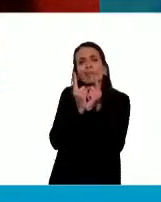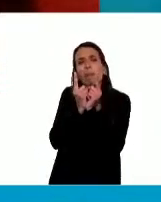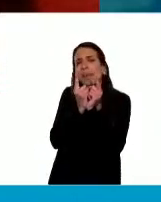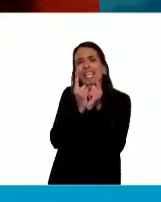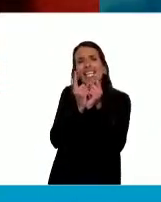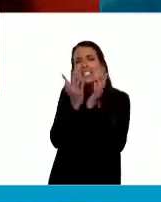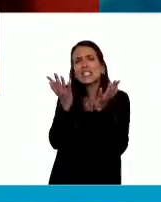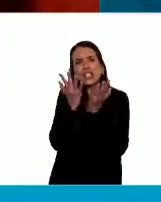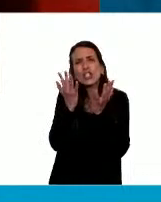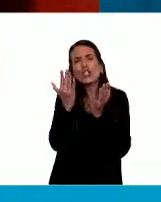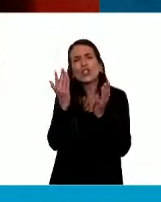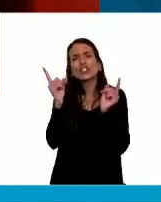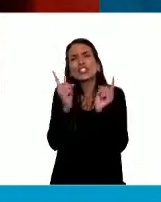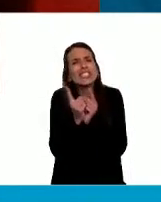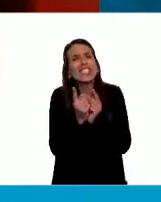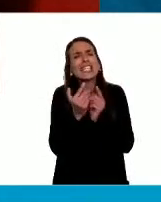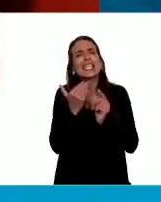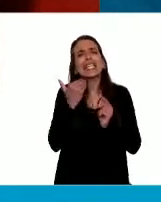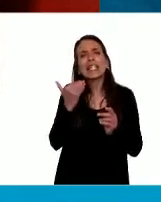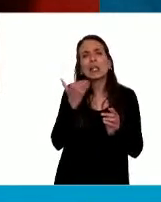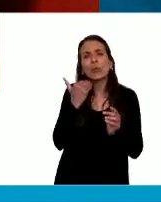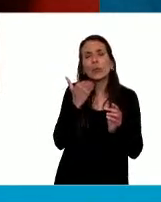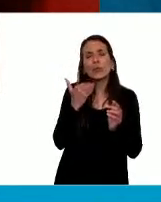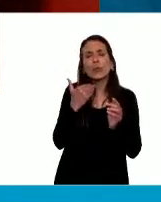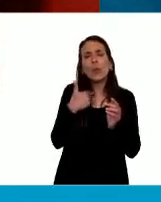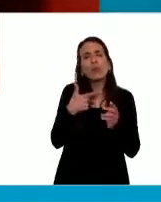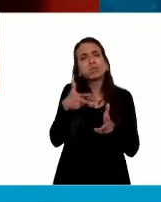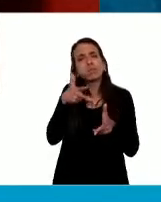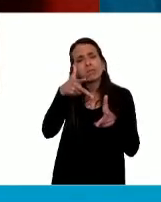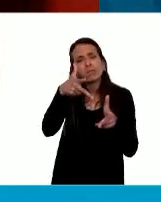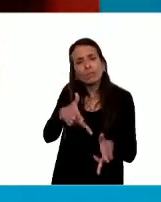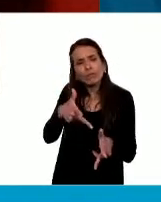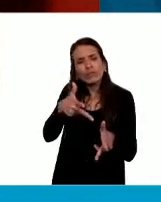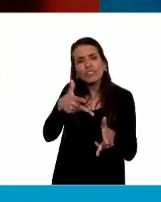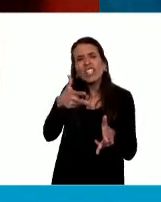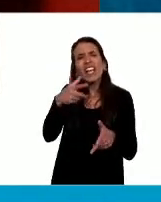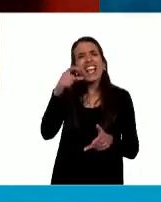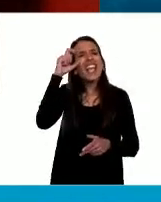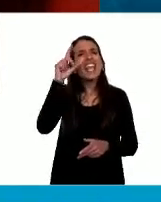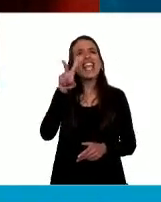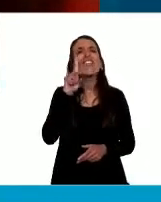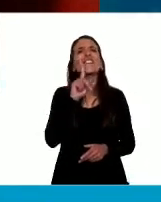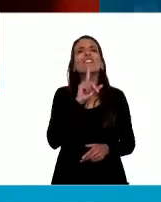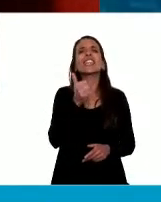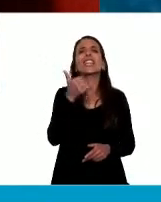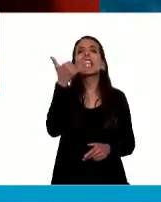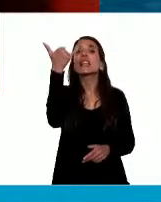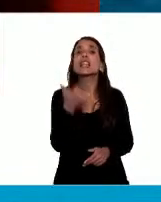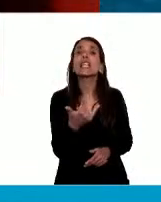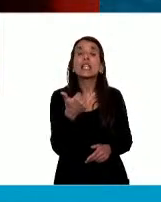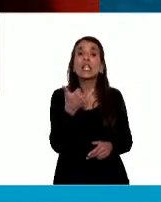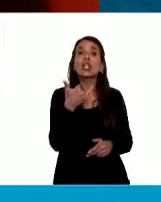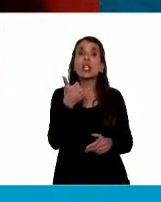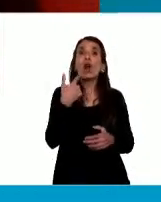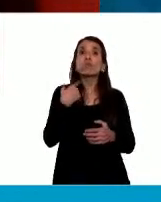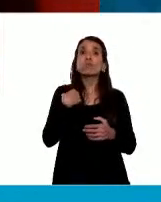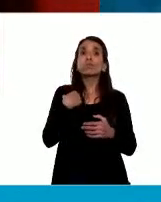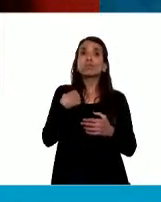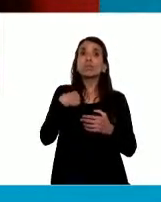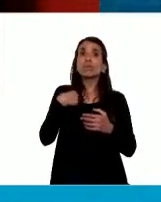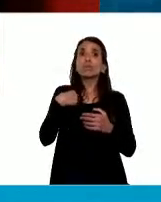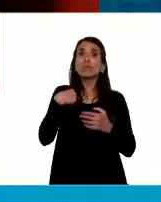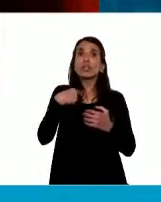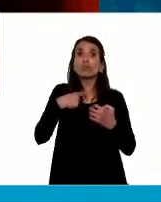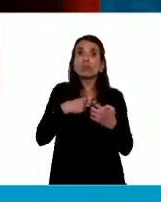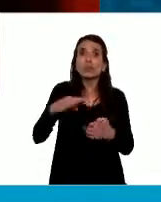que decía que Evita tenía un asteroide, tenía el nombre